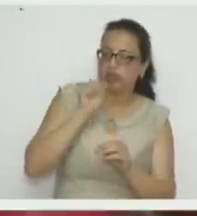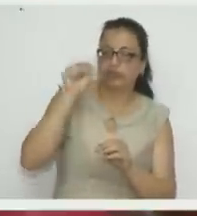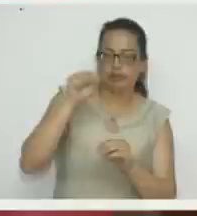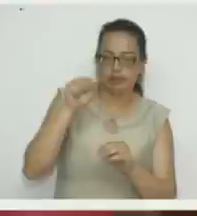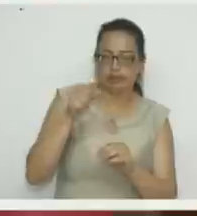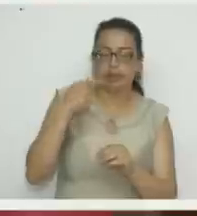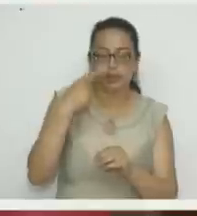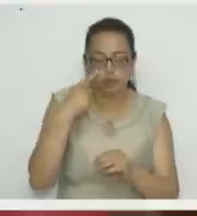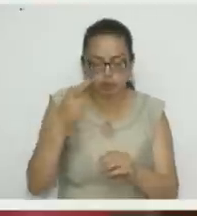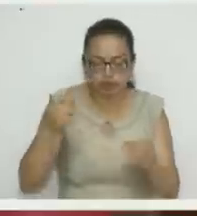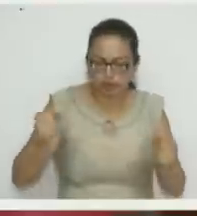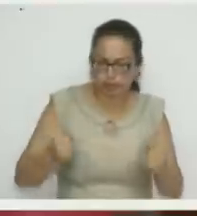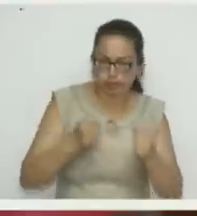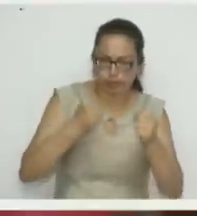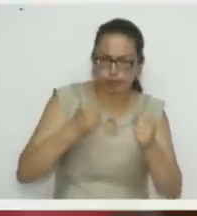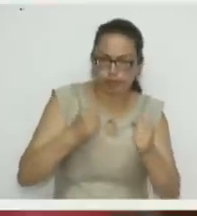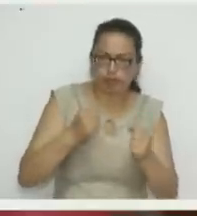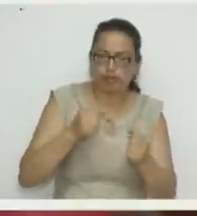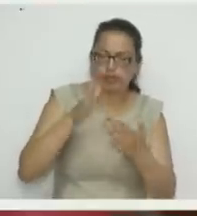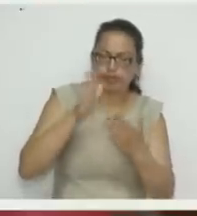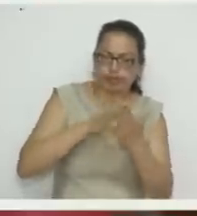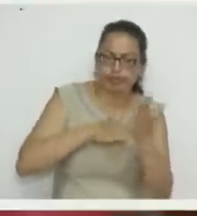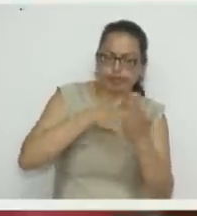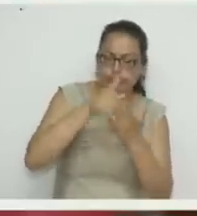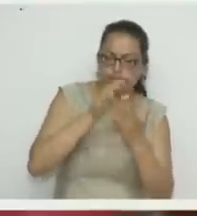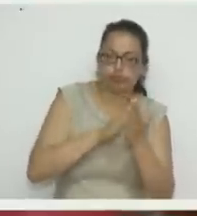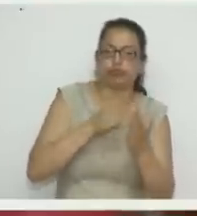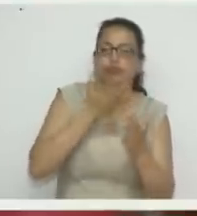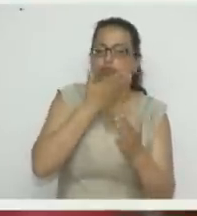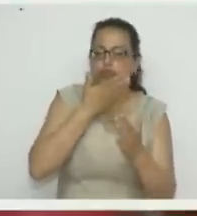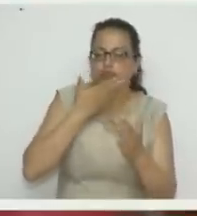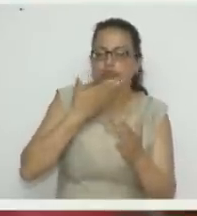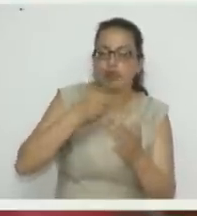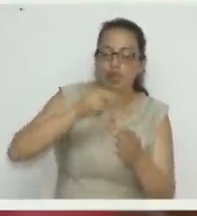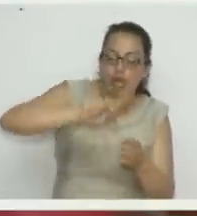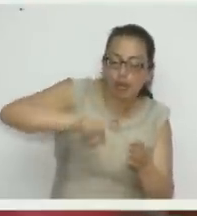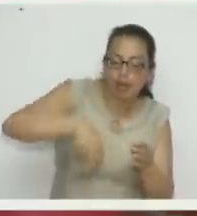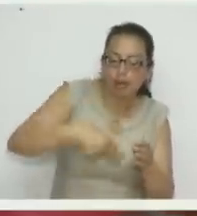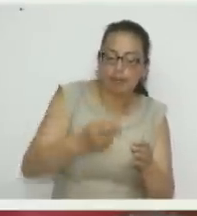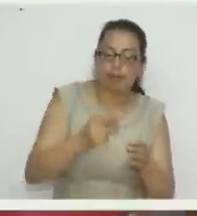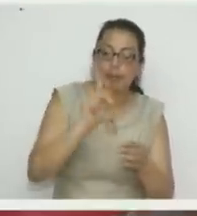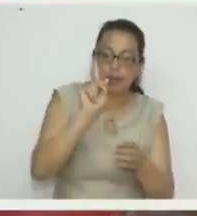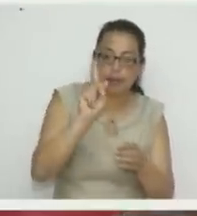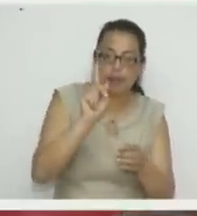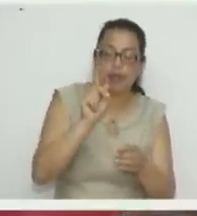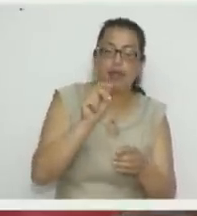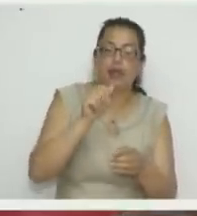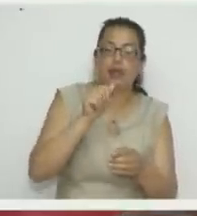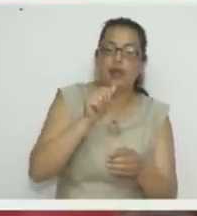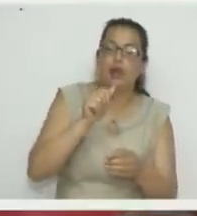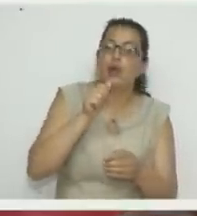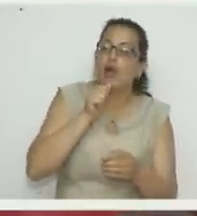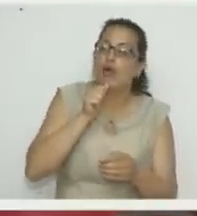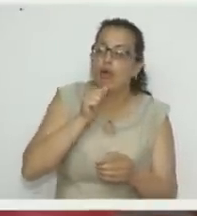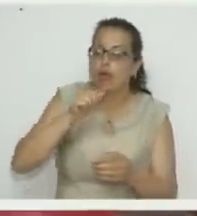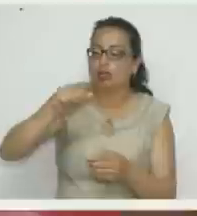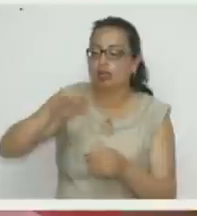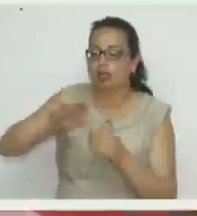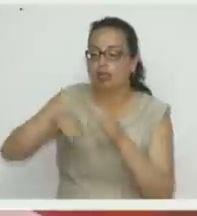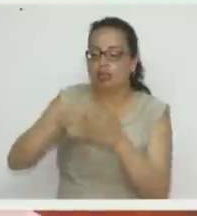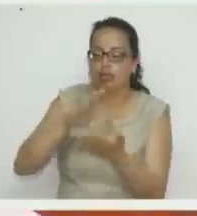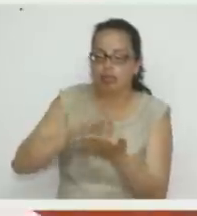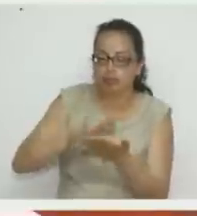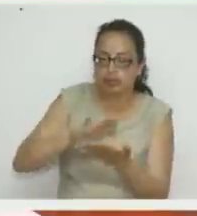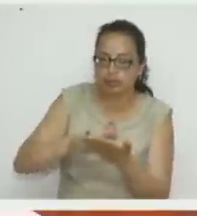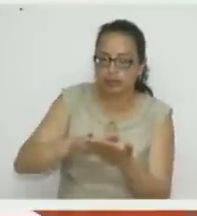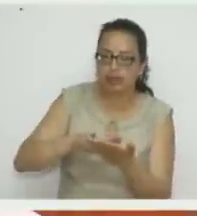veo que está muy fuerte la pintura, entonces cojo agua, seco el pincel un poquito y vuelvo